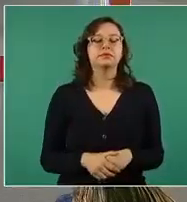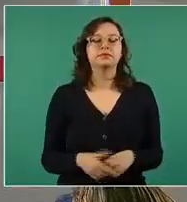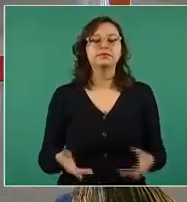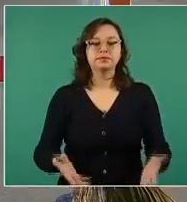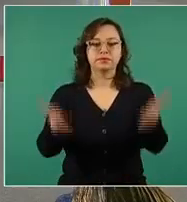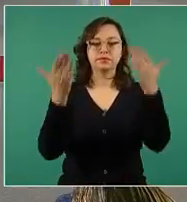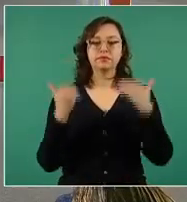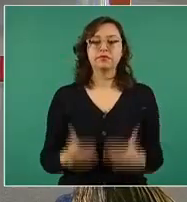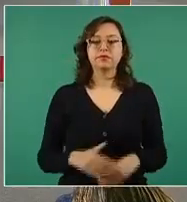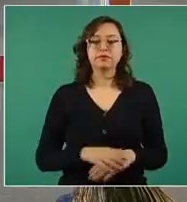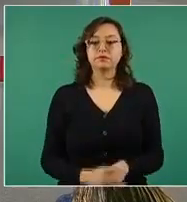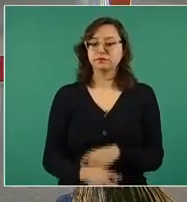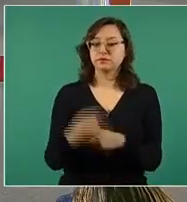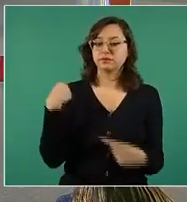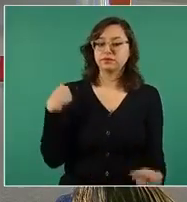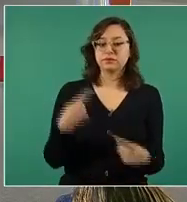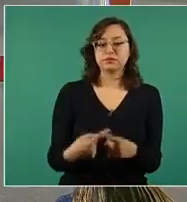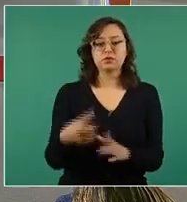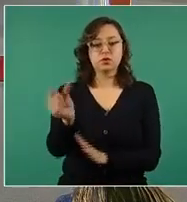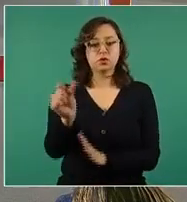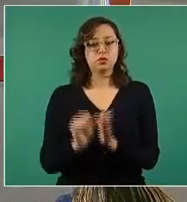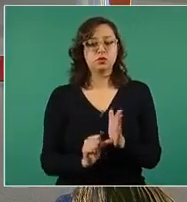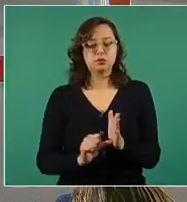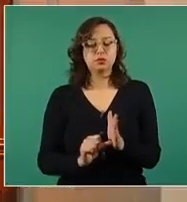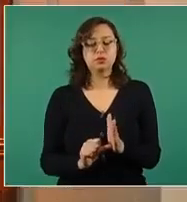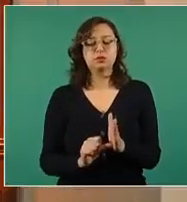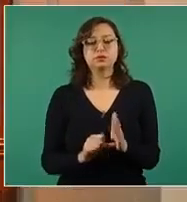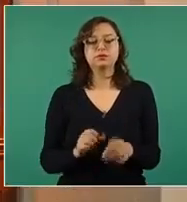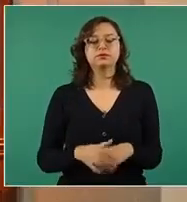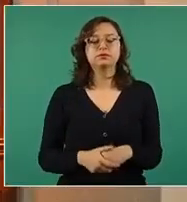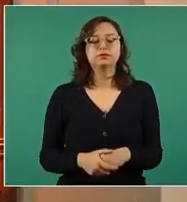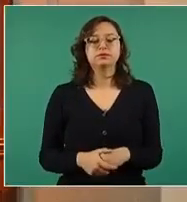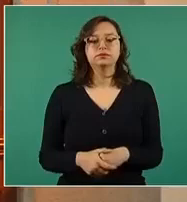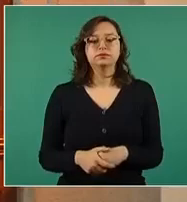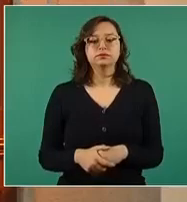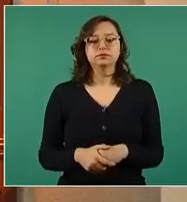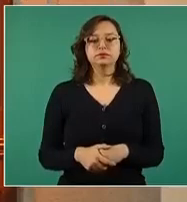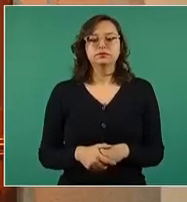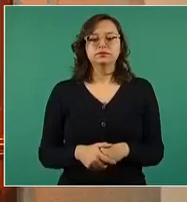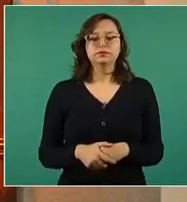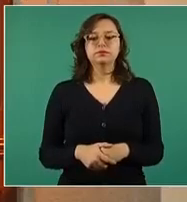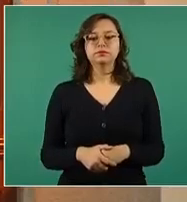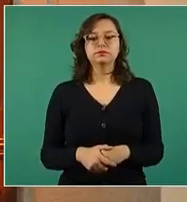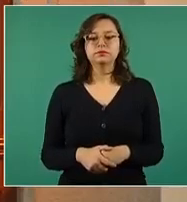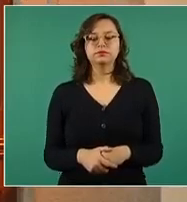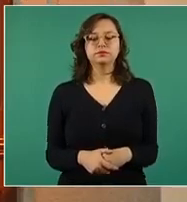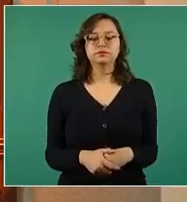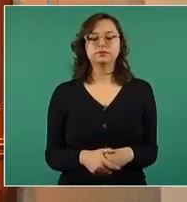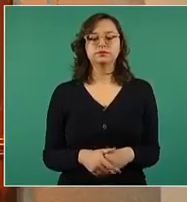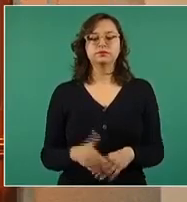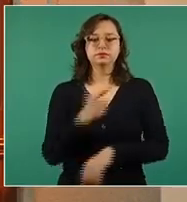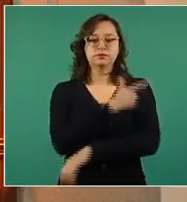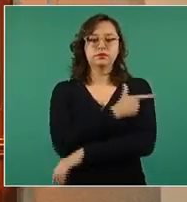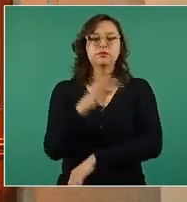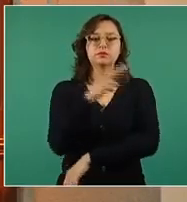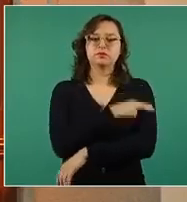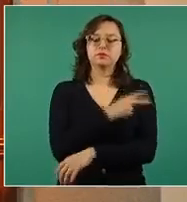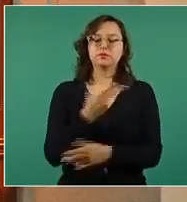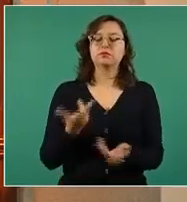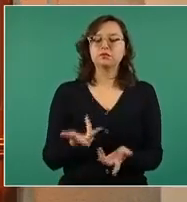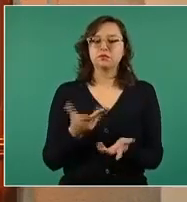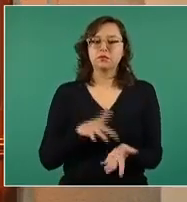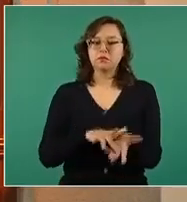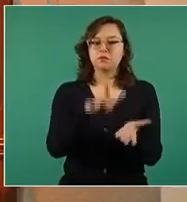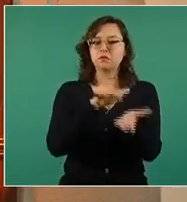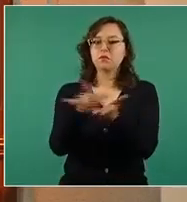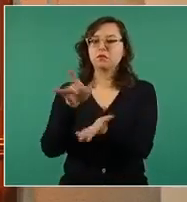en el último mes, la Guardia Nacional ha participado en la estrategia para garantizar el abastecimiento de gas